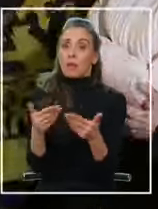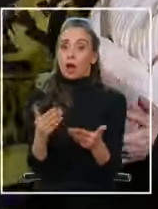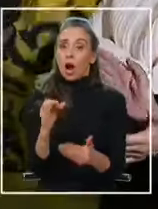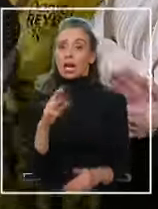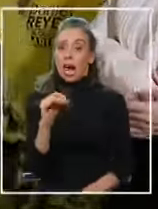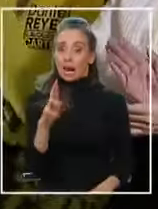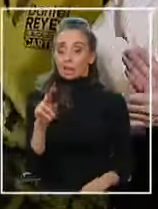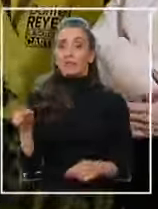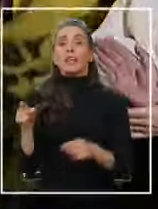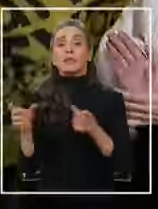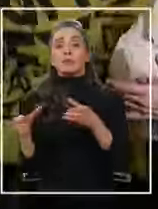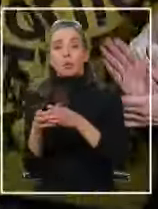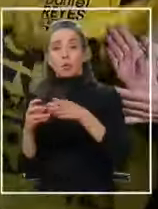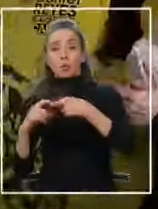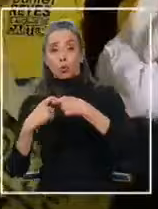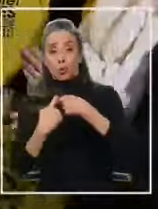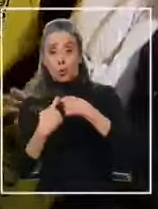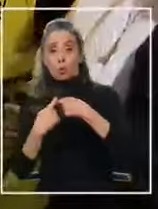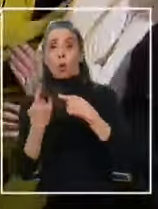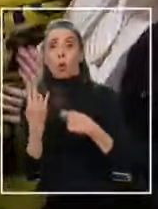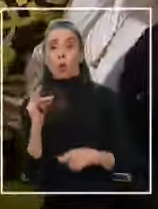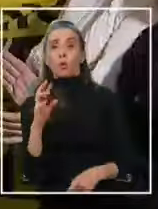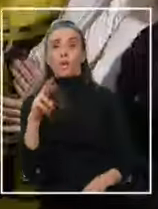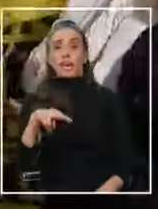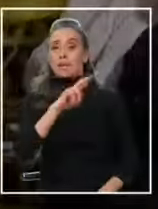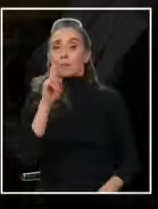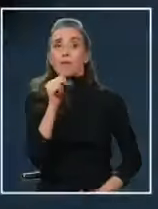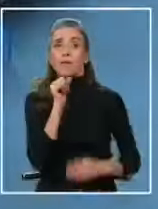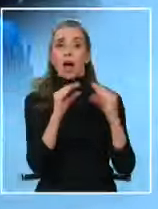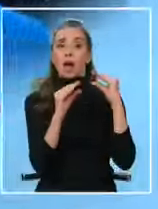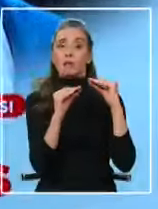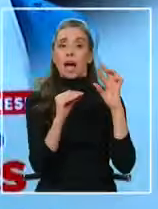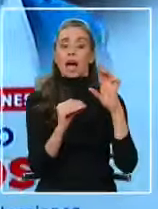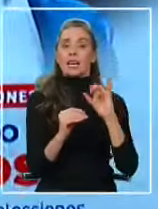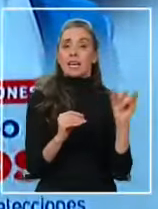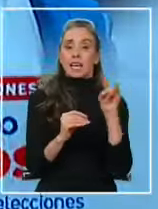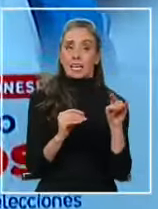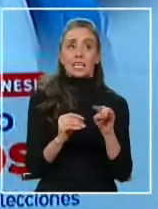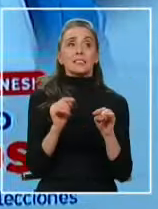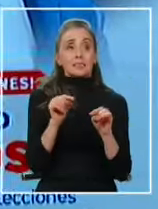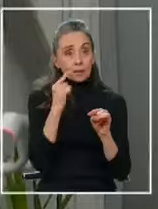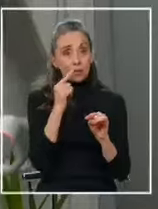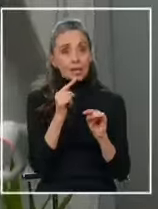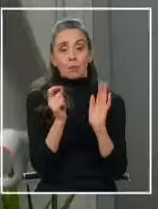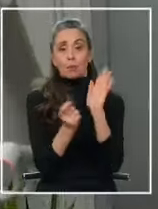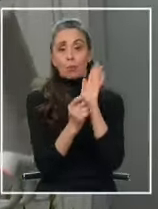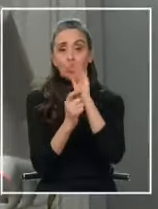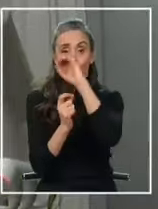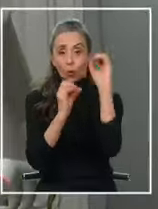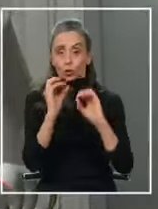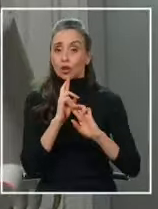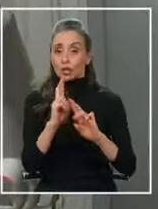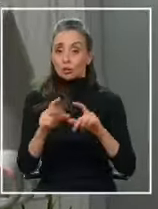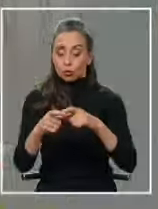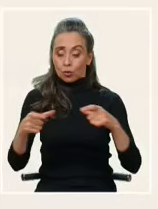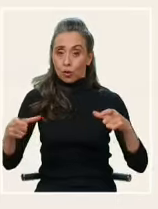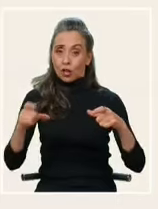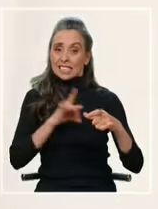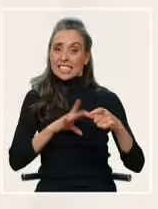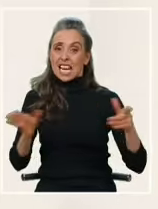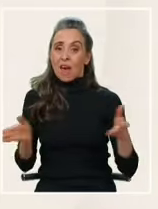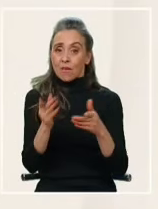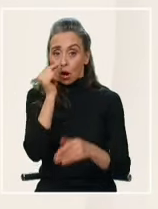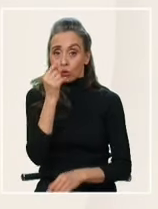lunes el gremialismo no se ha reunido con Daniel Reyes. Así, tras los resultados, por ahora, la papeleta de Chile Vamos para